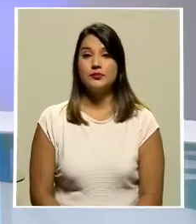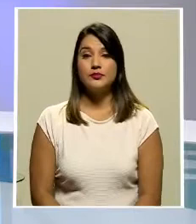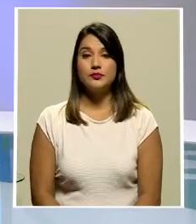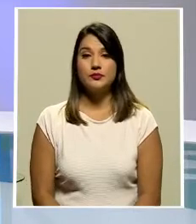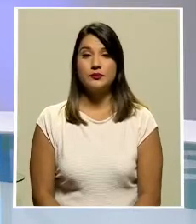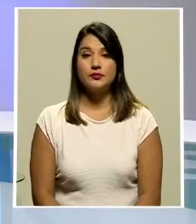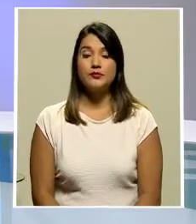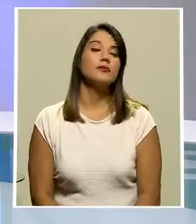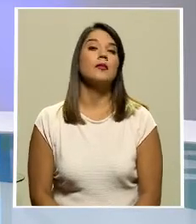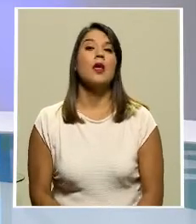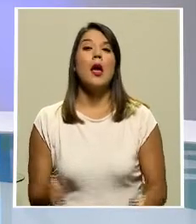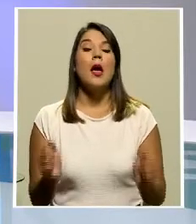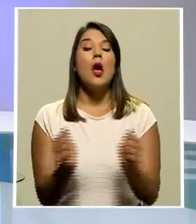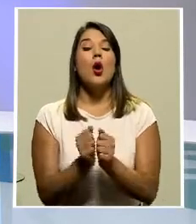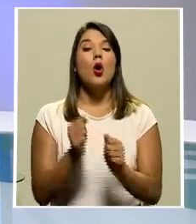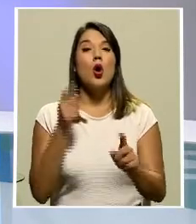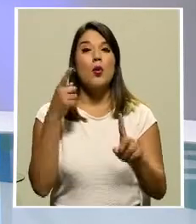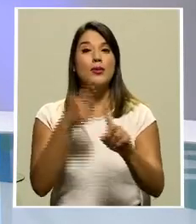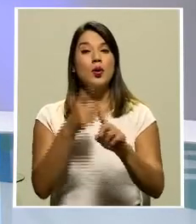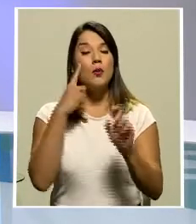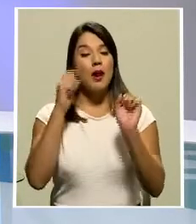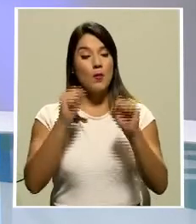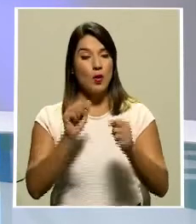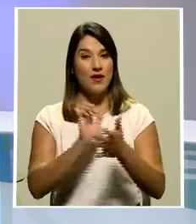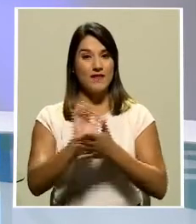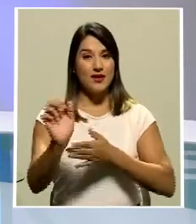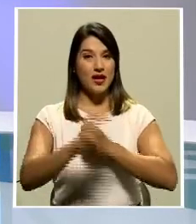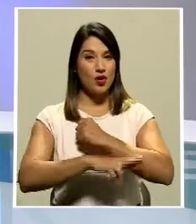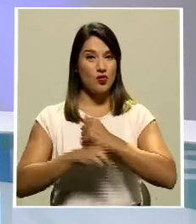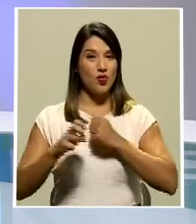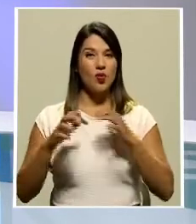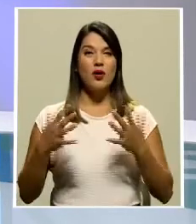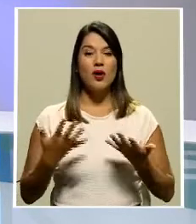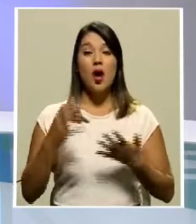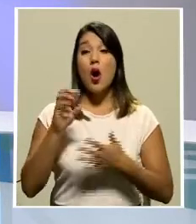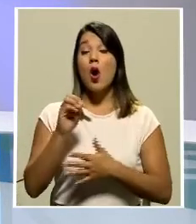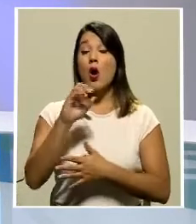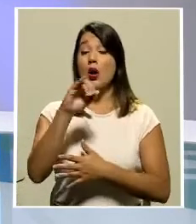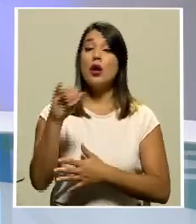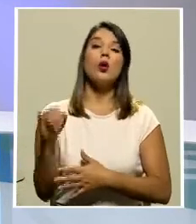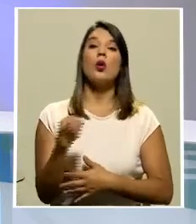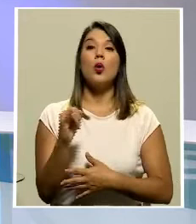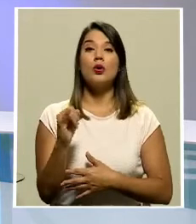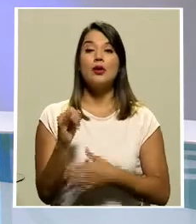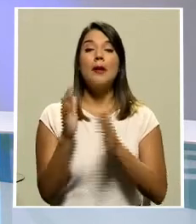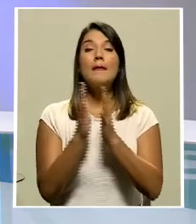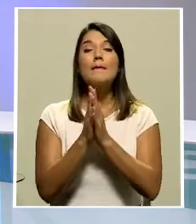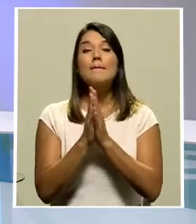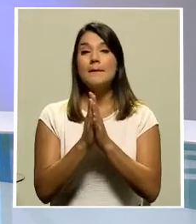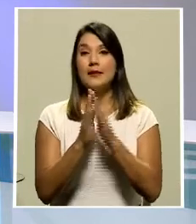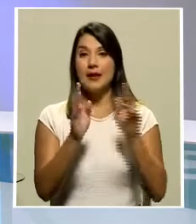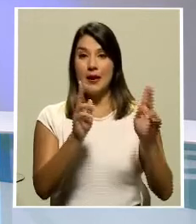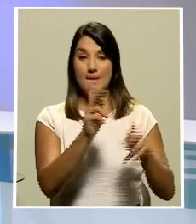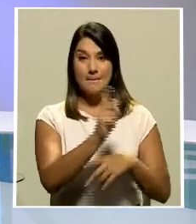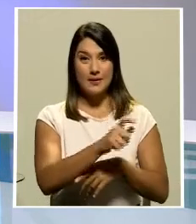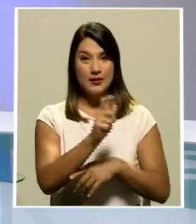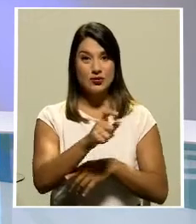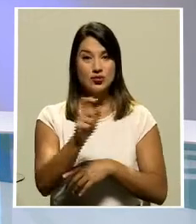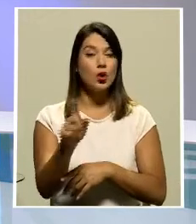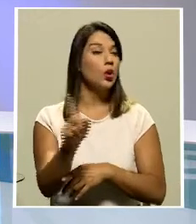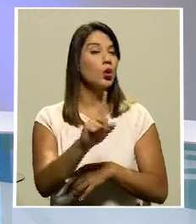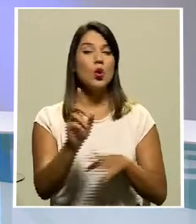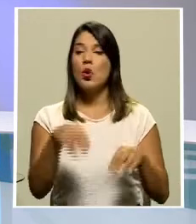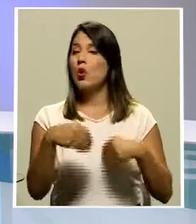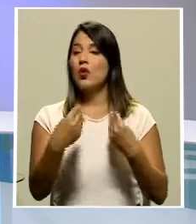Con la finalidad de evitar las estafas el organismo de investigación judicial le solicita a la población no